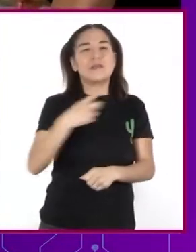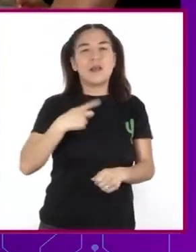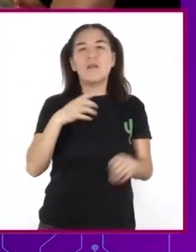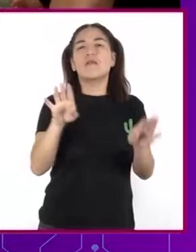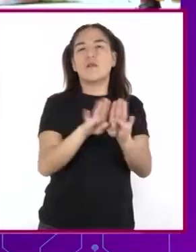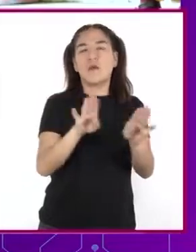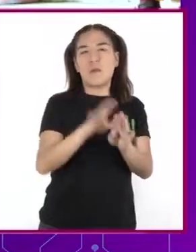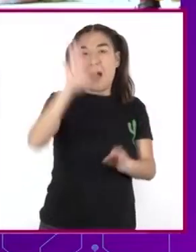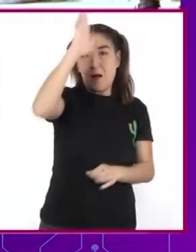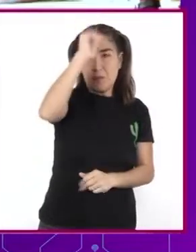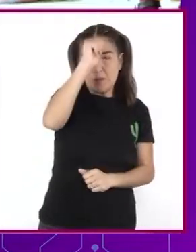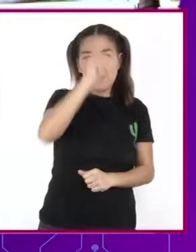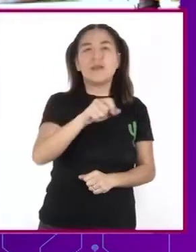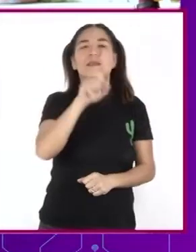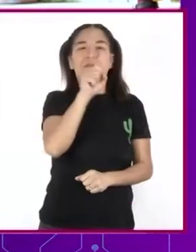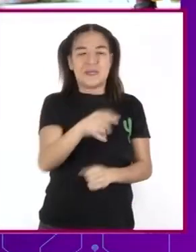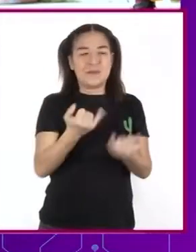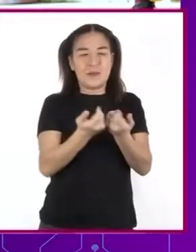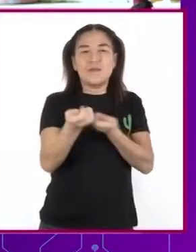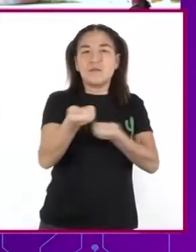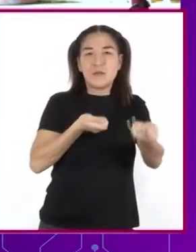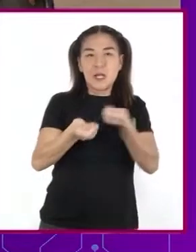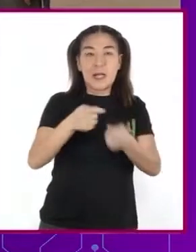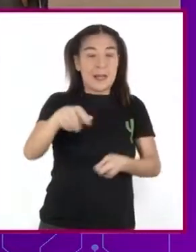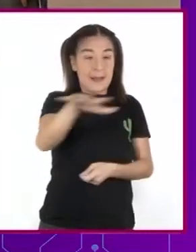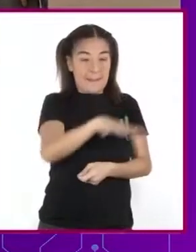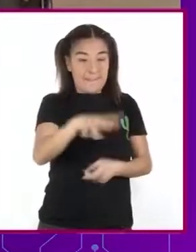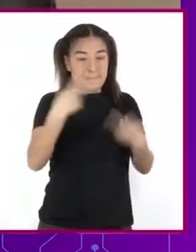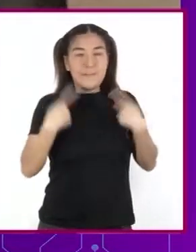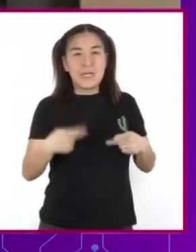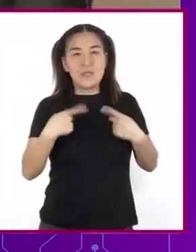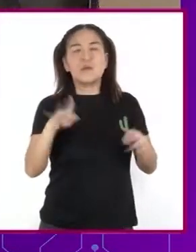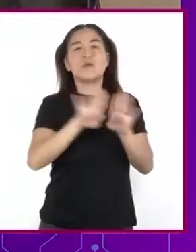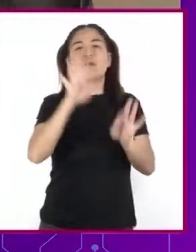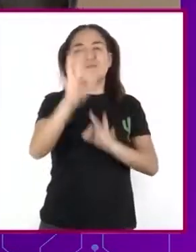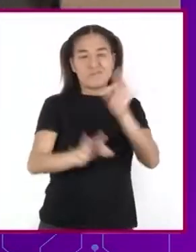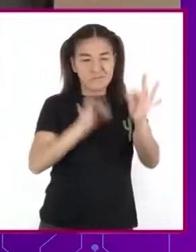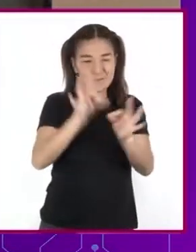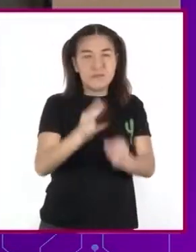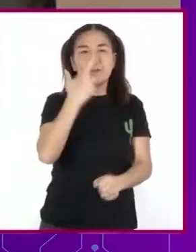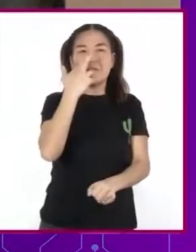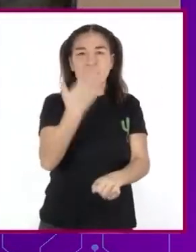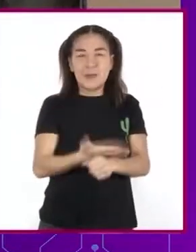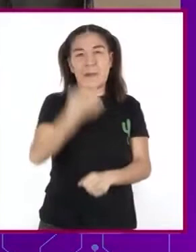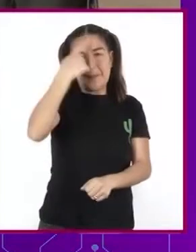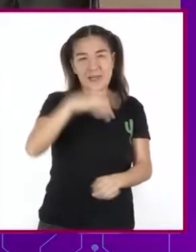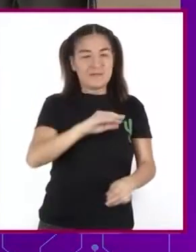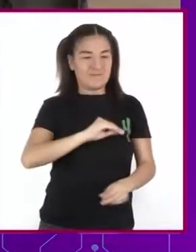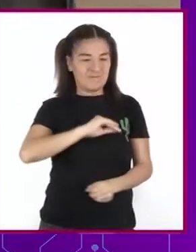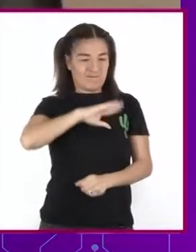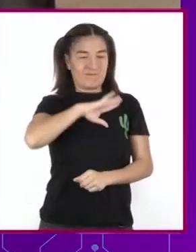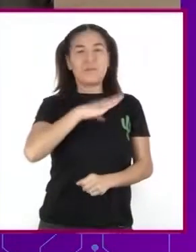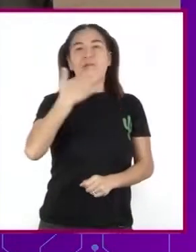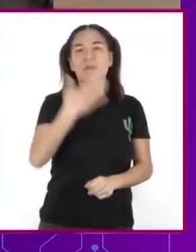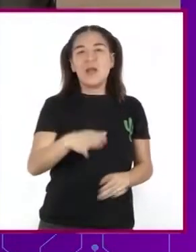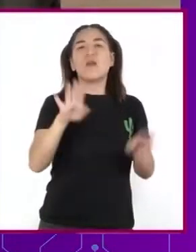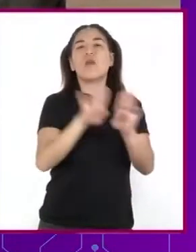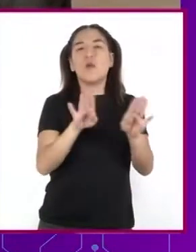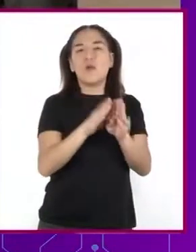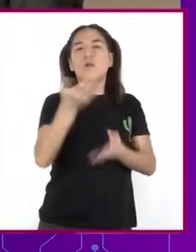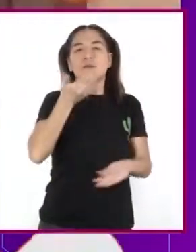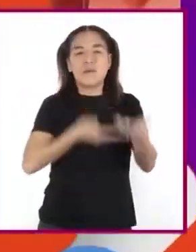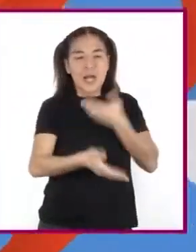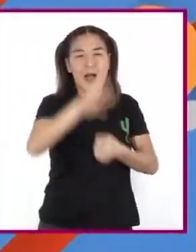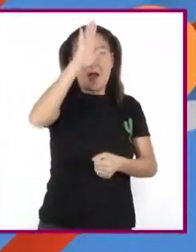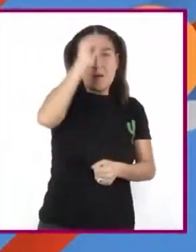acuerdos La mediación También propicia Que los involucrados Asuman responsabilidades Aumenten su autoestima Al negociar Y generar Sus